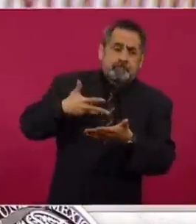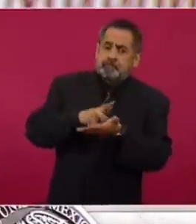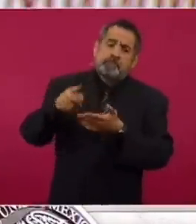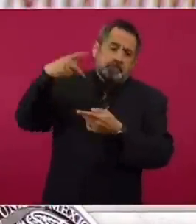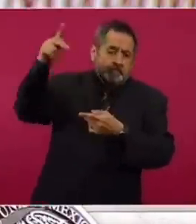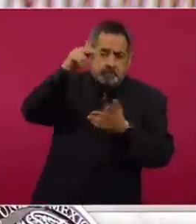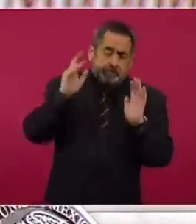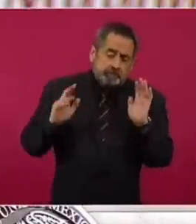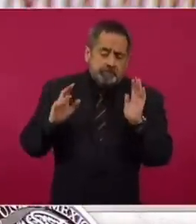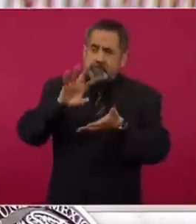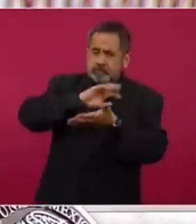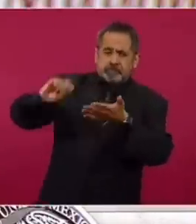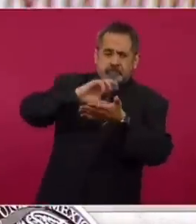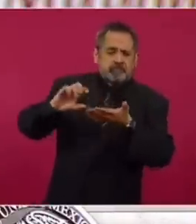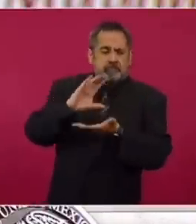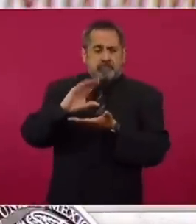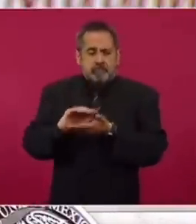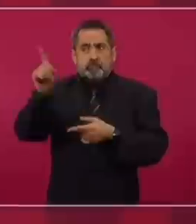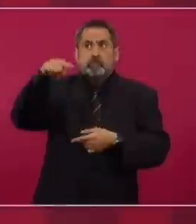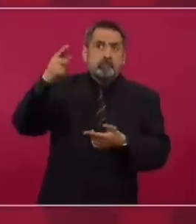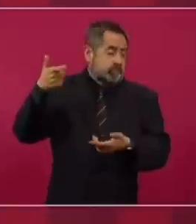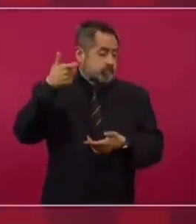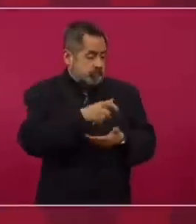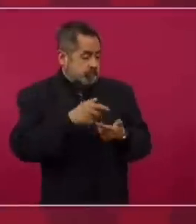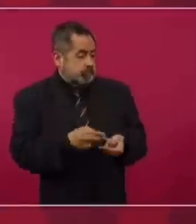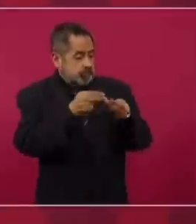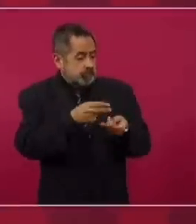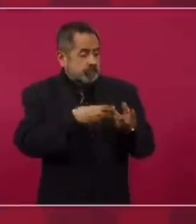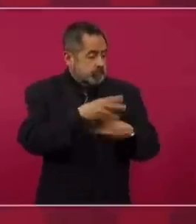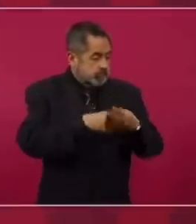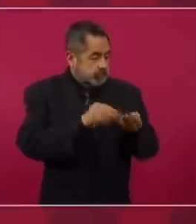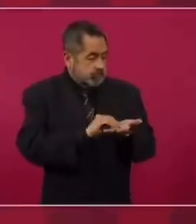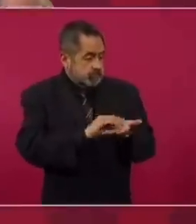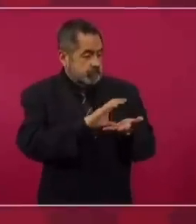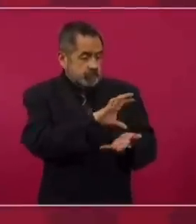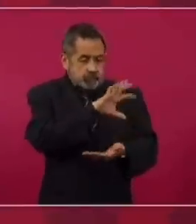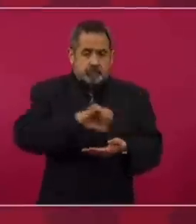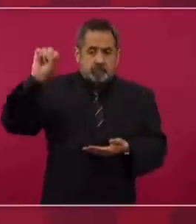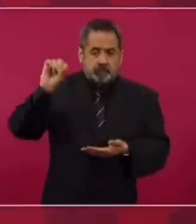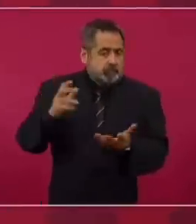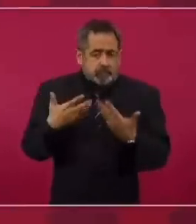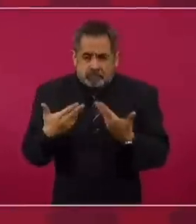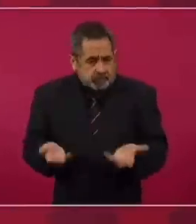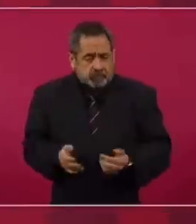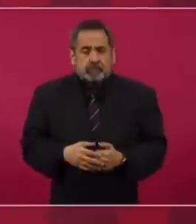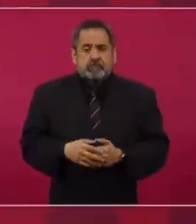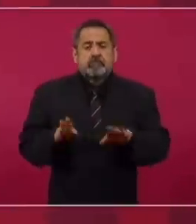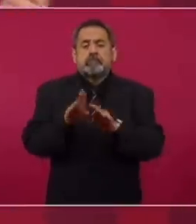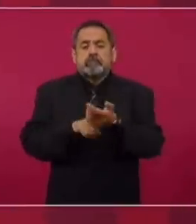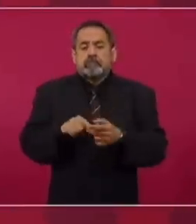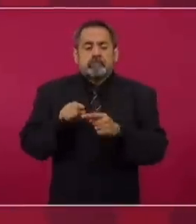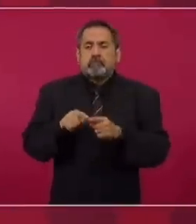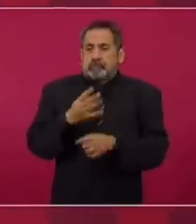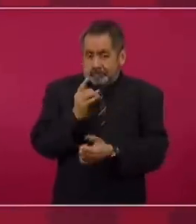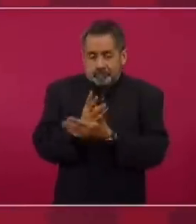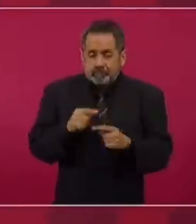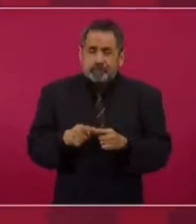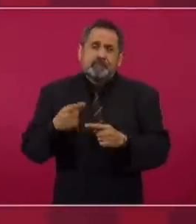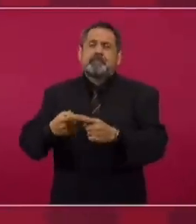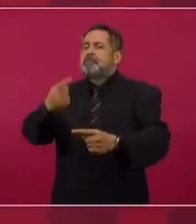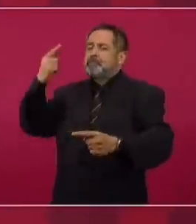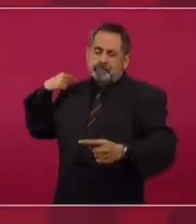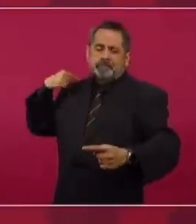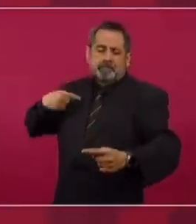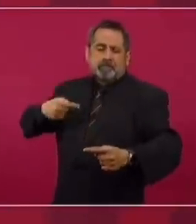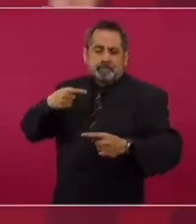los fondos que han invertido en la deuda mexicana. No es una inversión que hayan hecho ahora, el país heredó